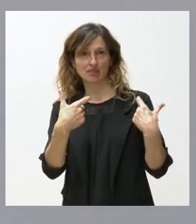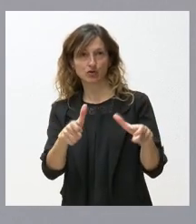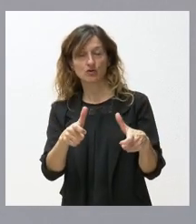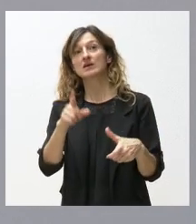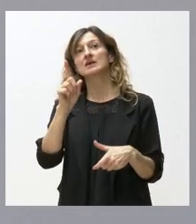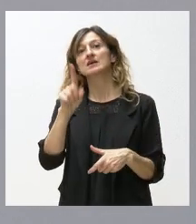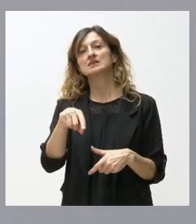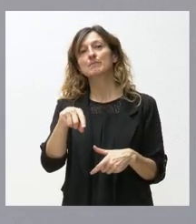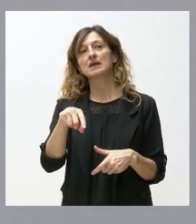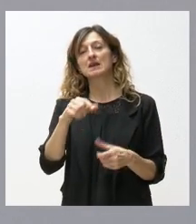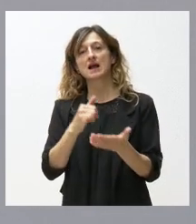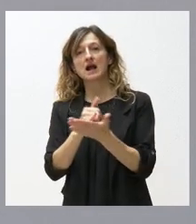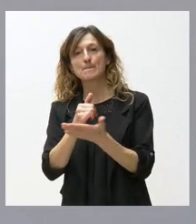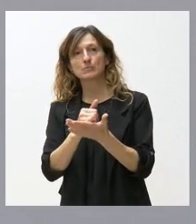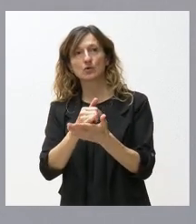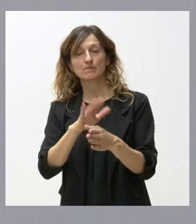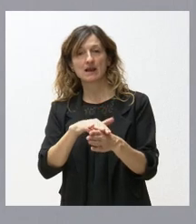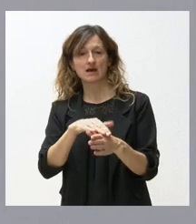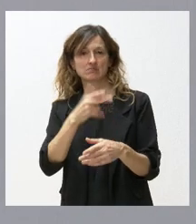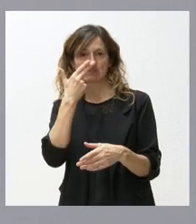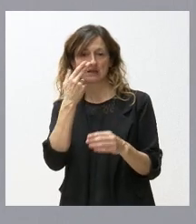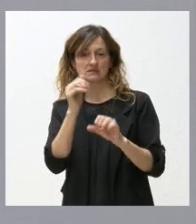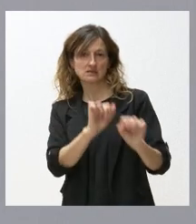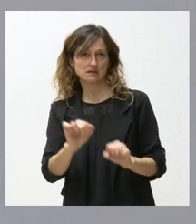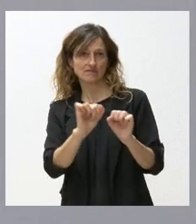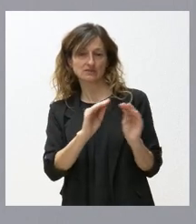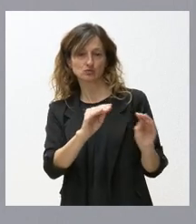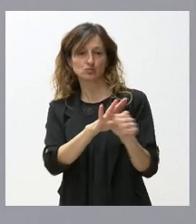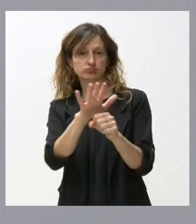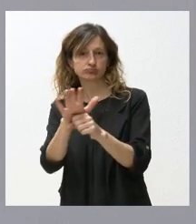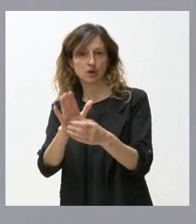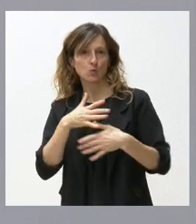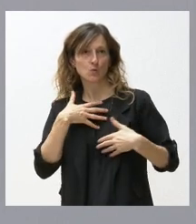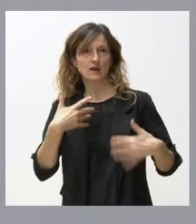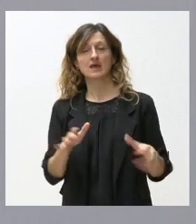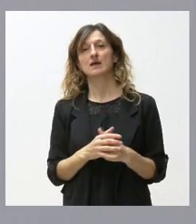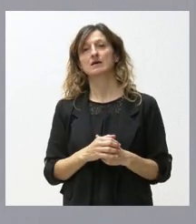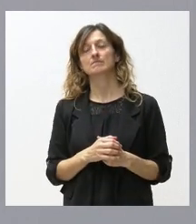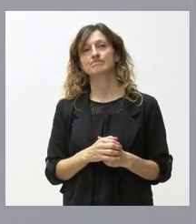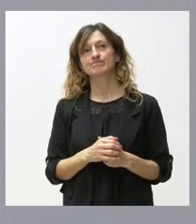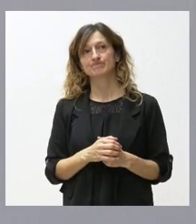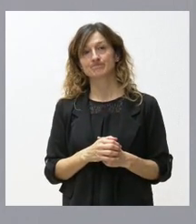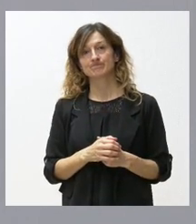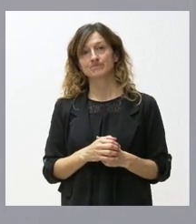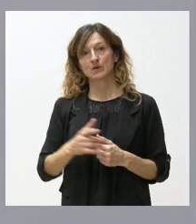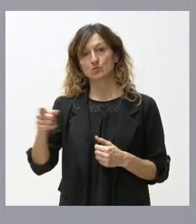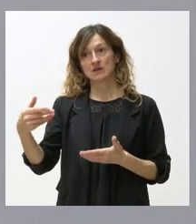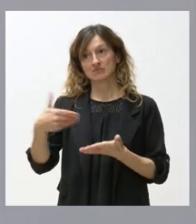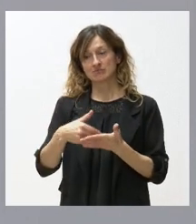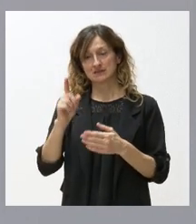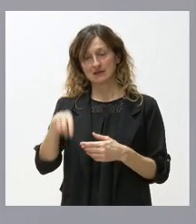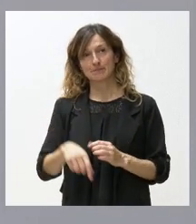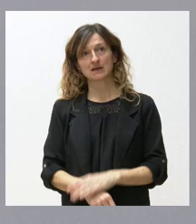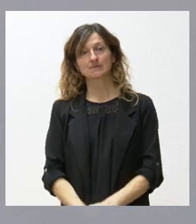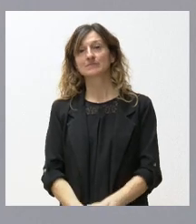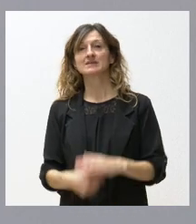del campo en la defensa de los intereses en cualquier contexto y en este caso también como es el que usted ha planteado y con